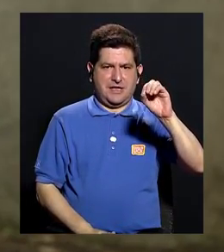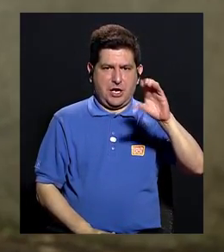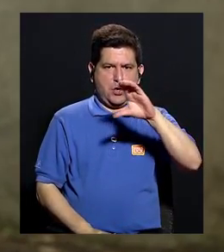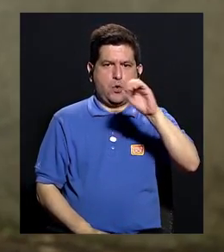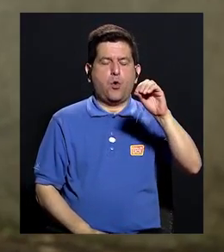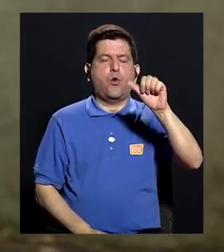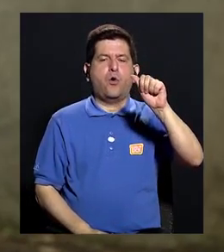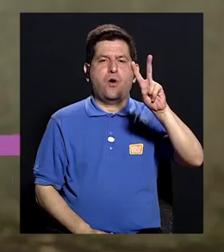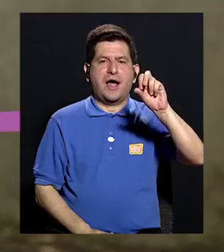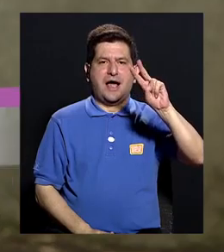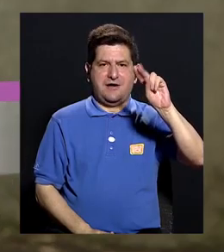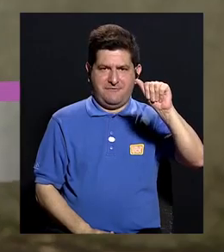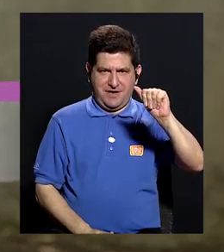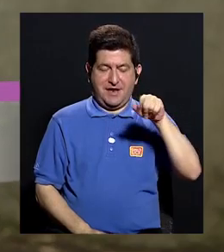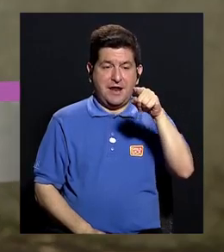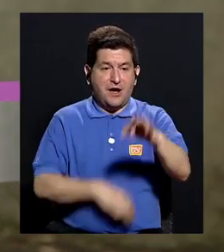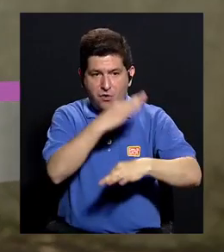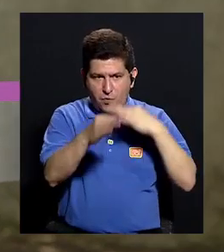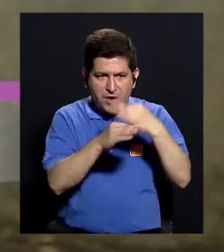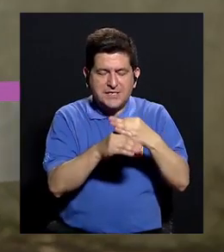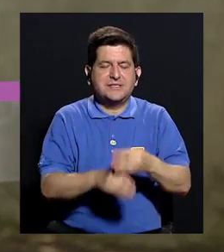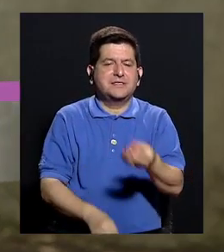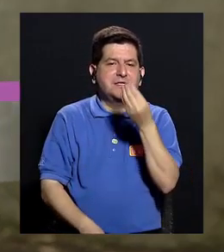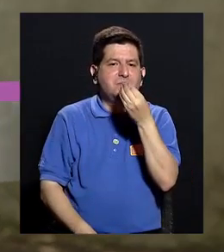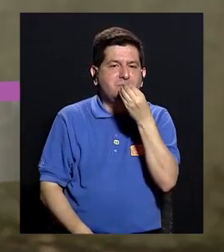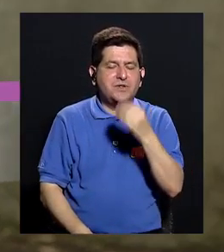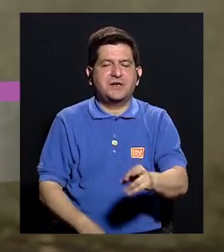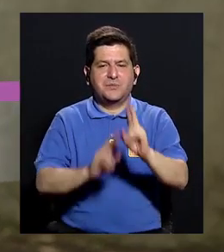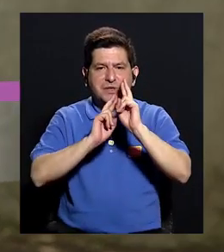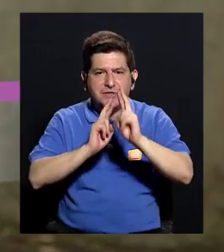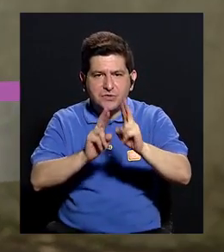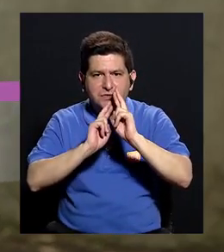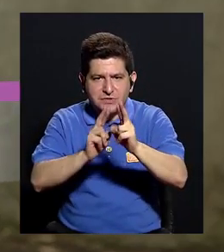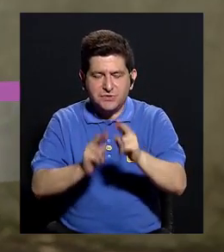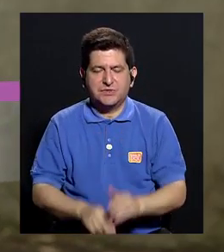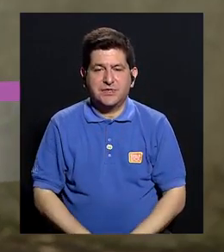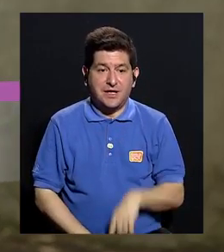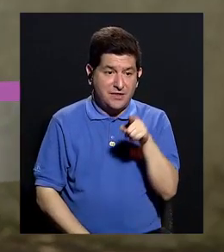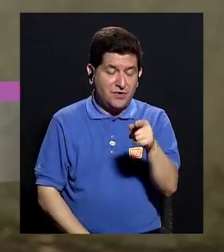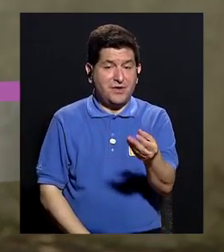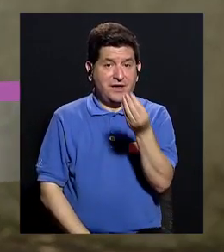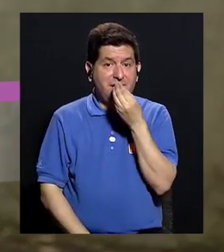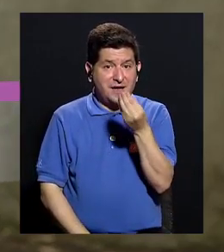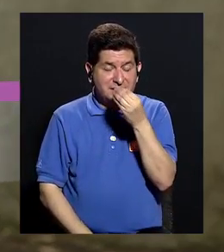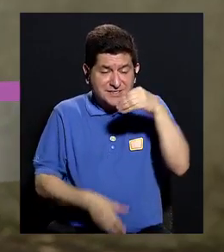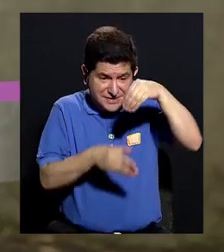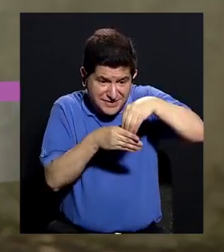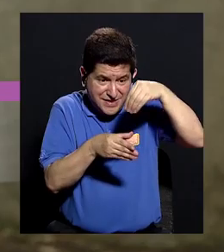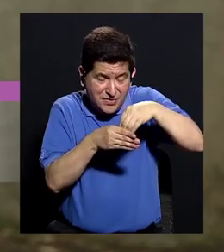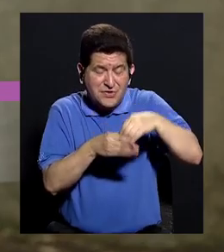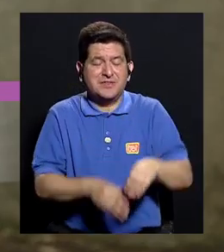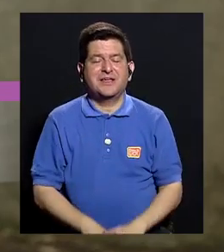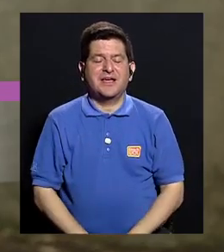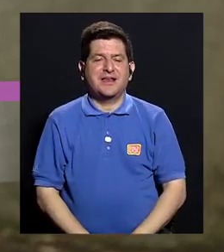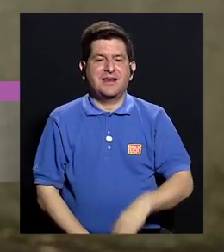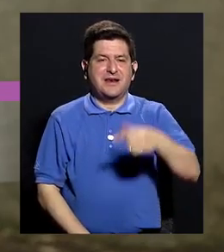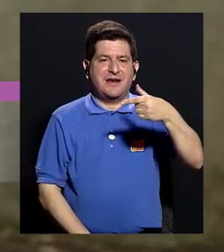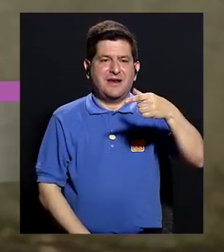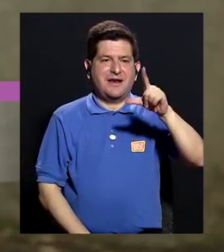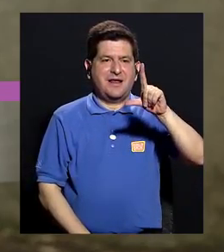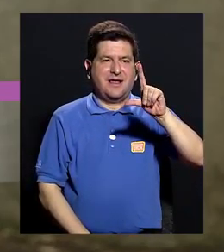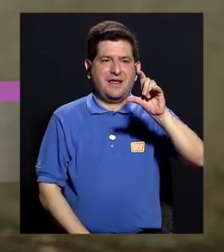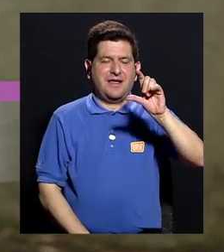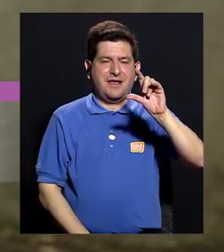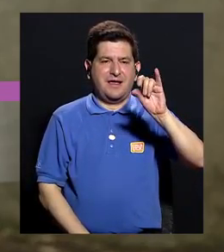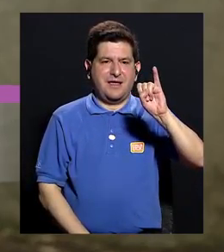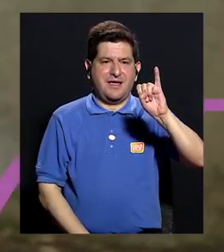directamente o los que sean derivados de esos tipos de alimentos. ¿Verdad? Ya que lo que es ese tipo de alimentos son que contienen las gliadinas, que